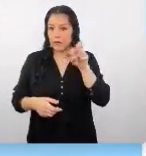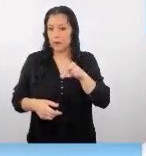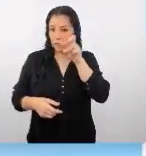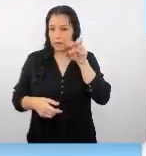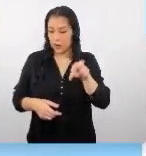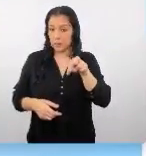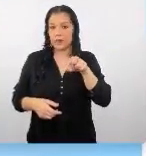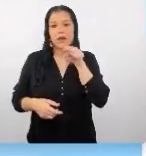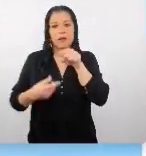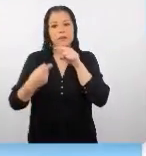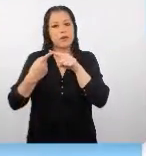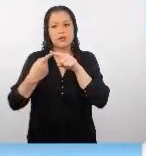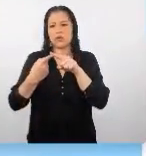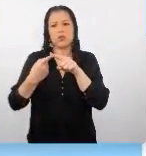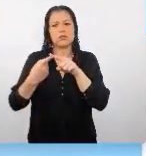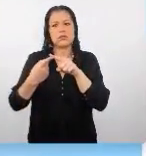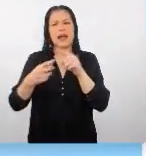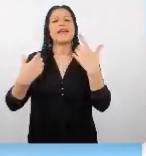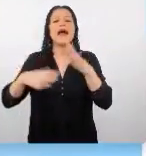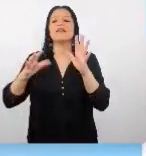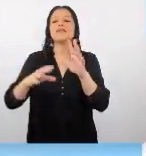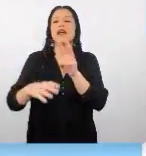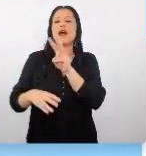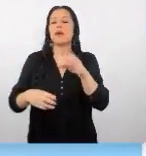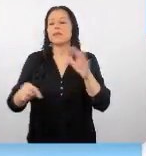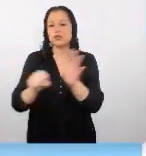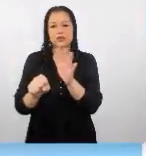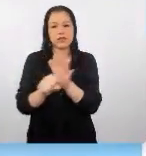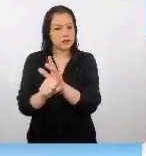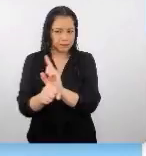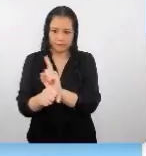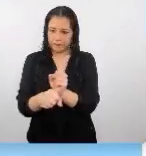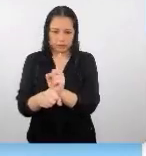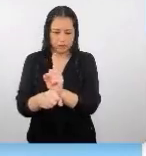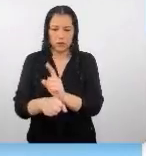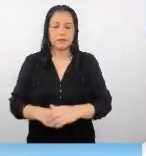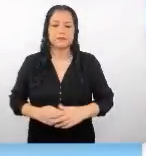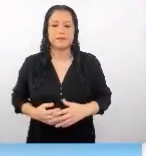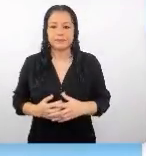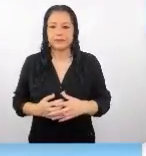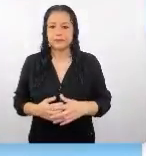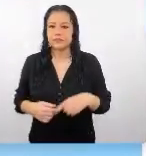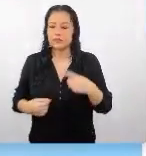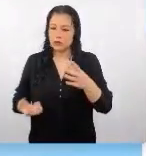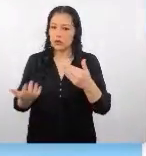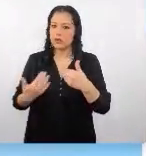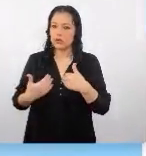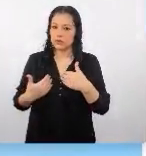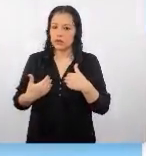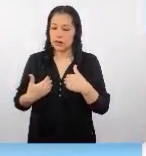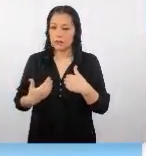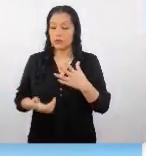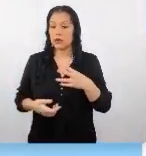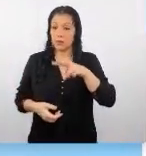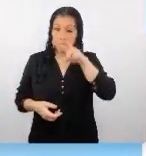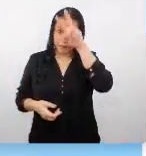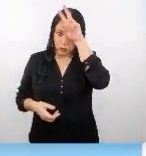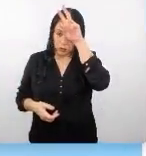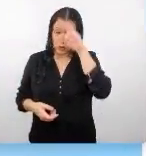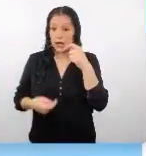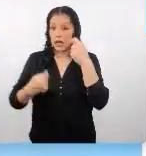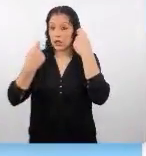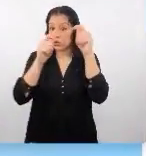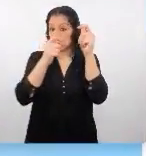esto no era suficiente. nosotros tenemos cuenta oficial como Perú Perú Turismo